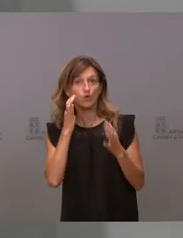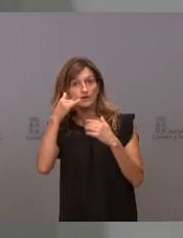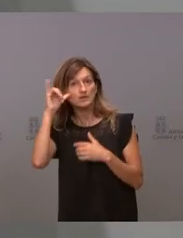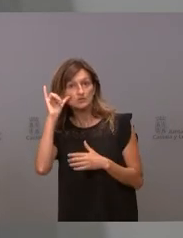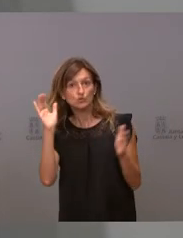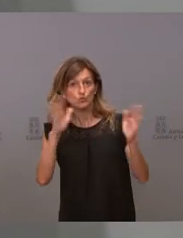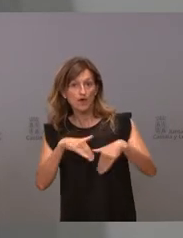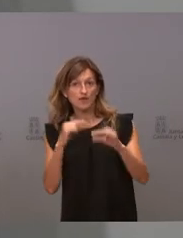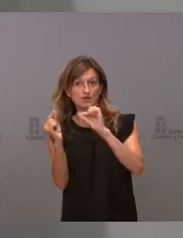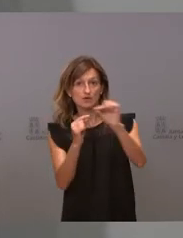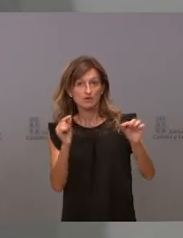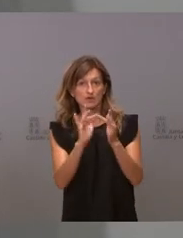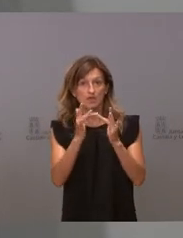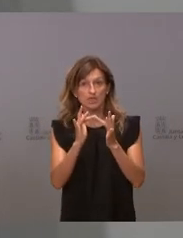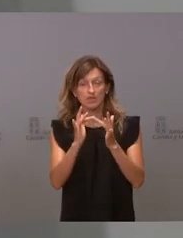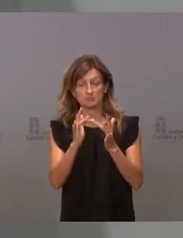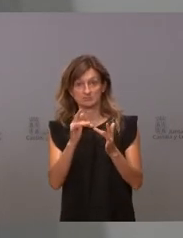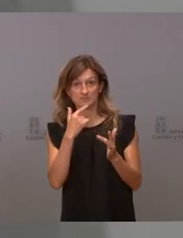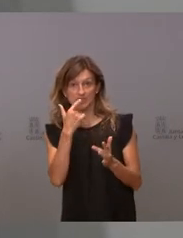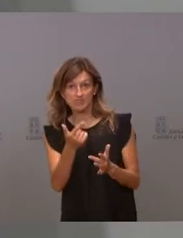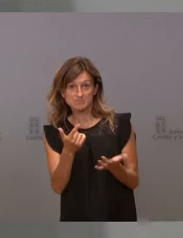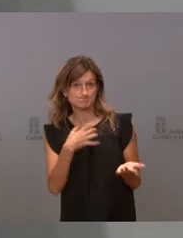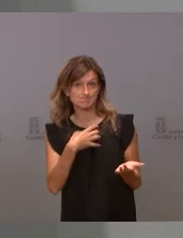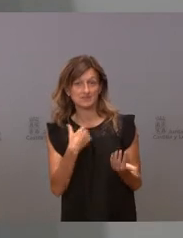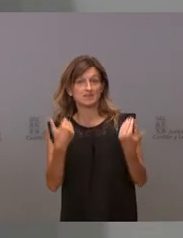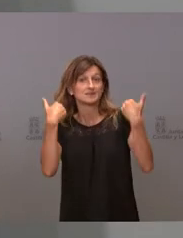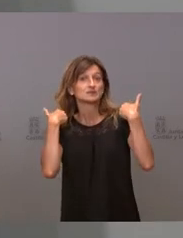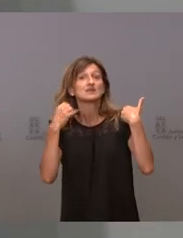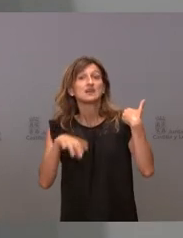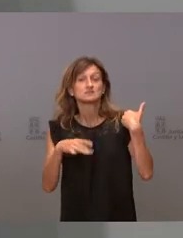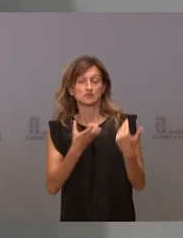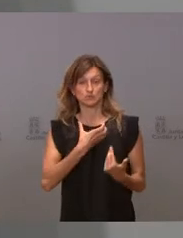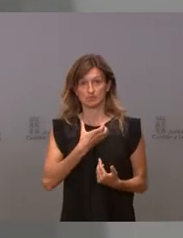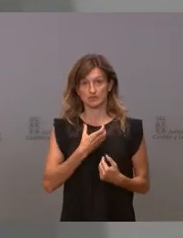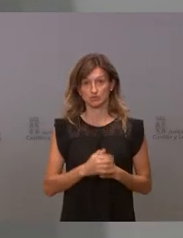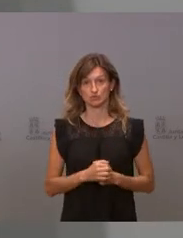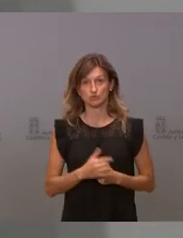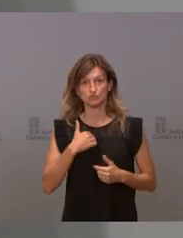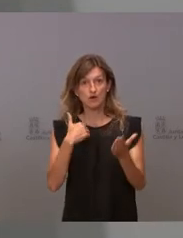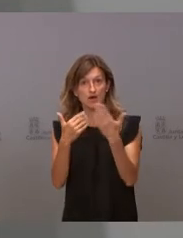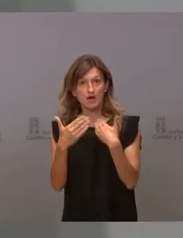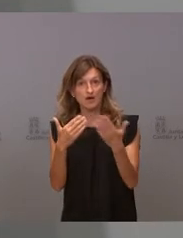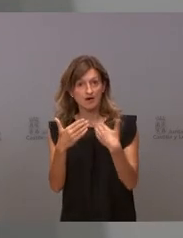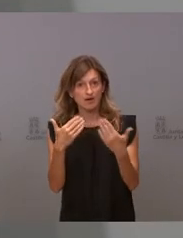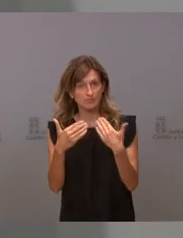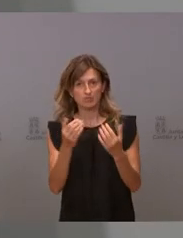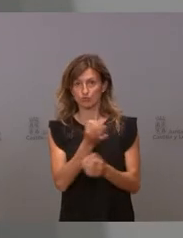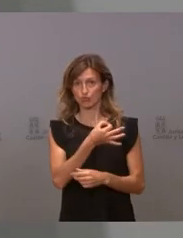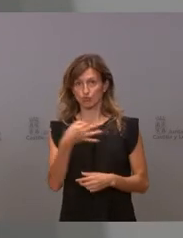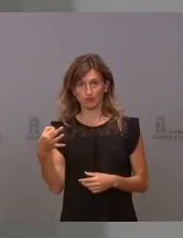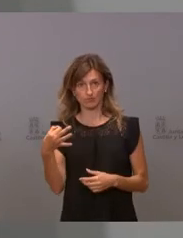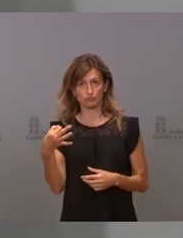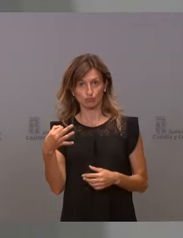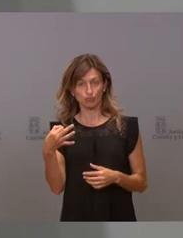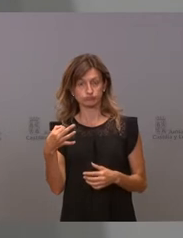de contagio. Eso es la responsabilidad del ayuntamiento. He de decirle que yo mantuve una conversación muy correcta, en un tono muy